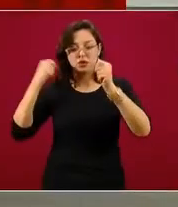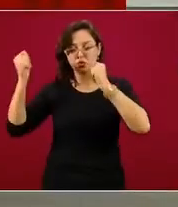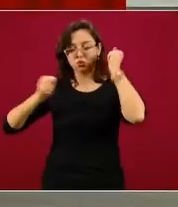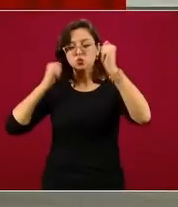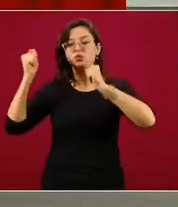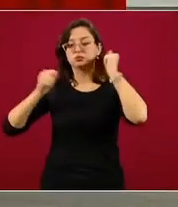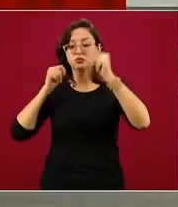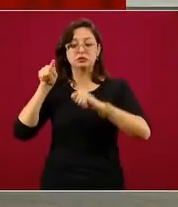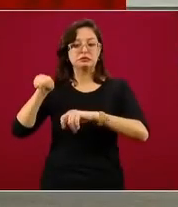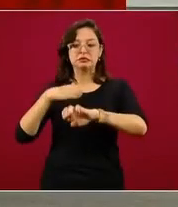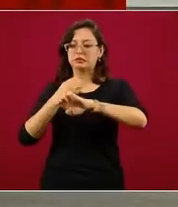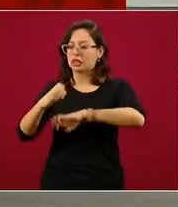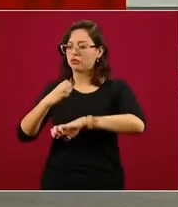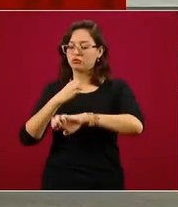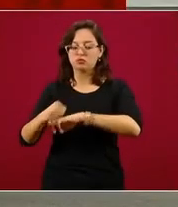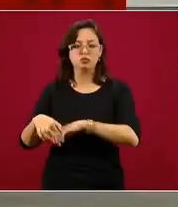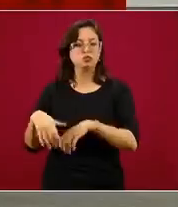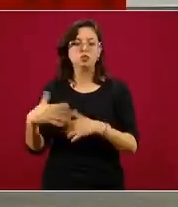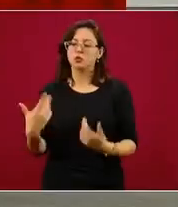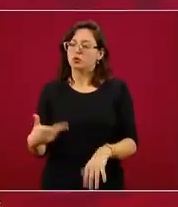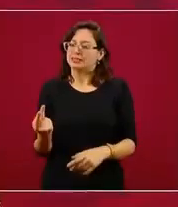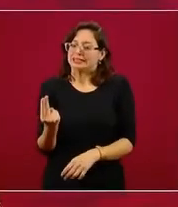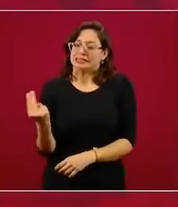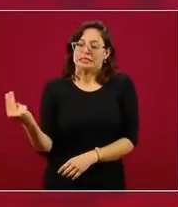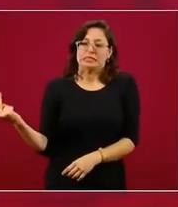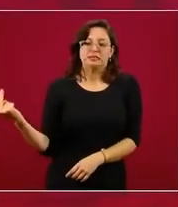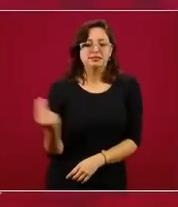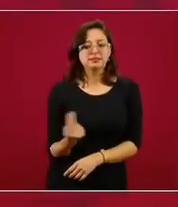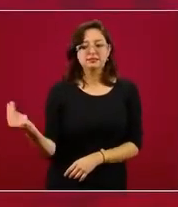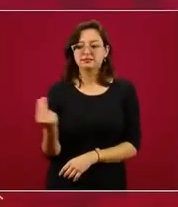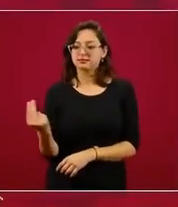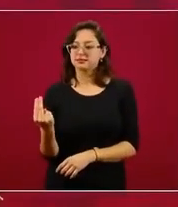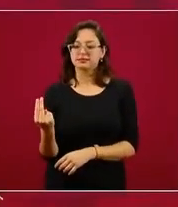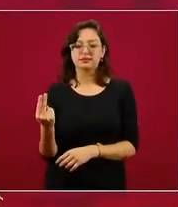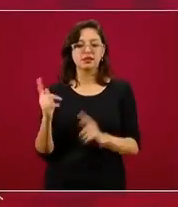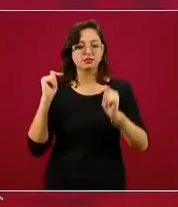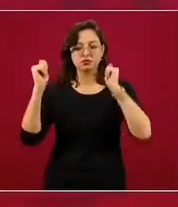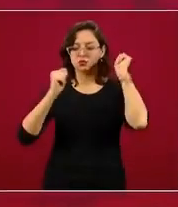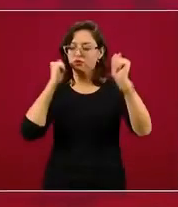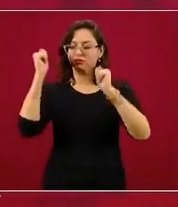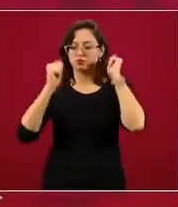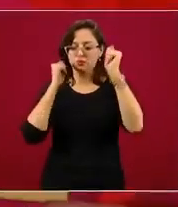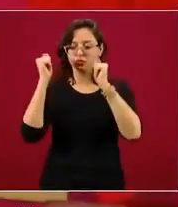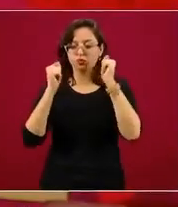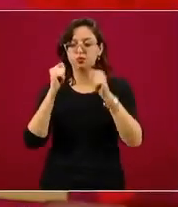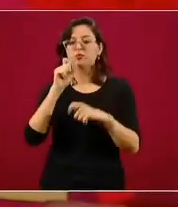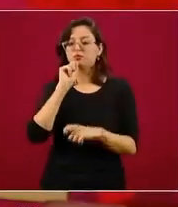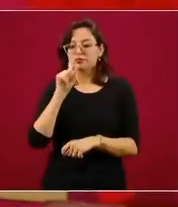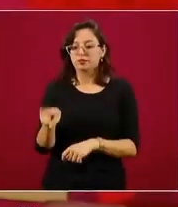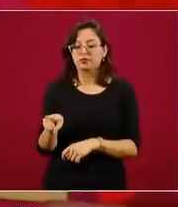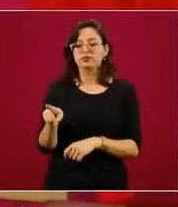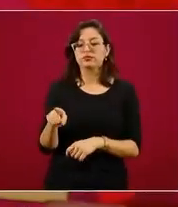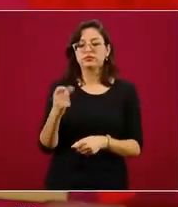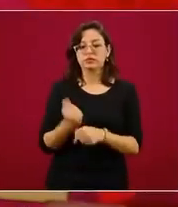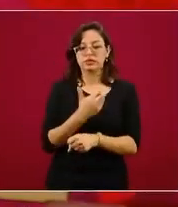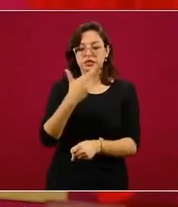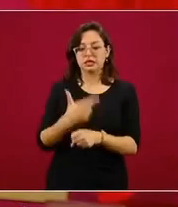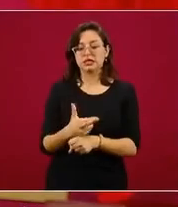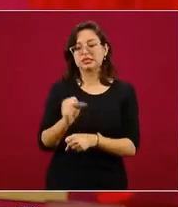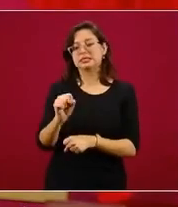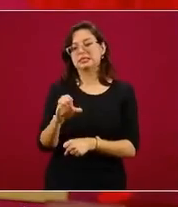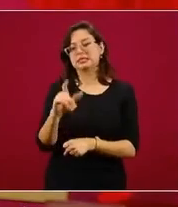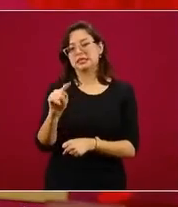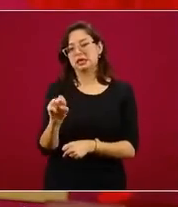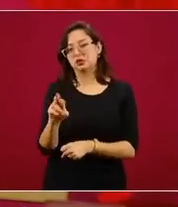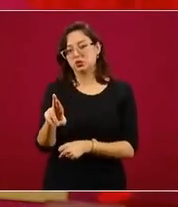dado que son estados que tienen una fuerte dependencia económica en el turismo, y participó el secretario de Turismo, el